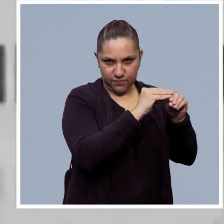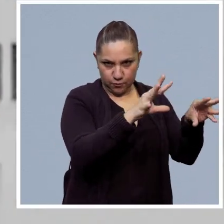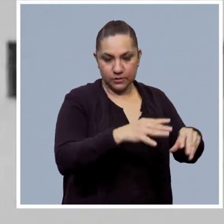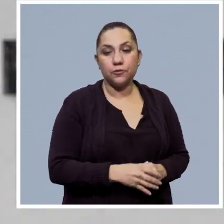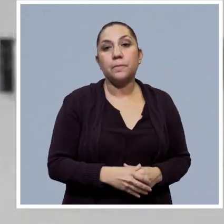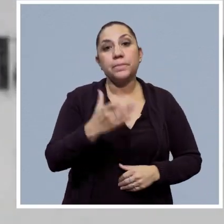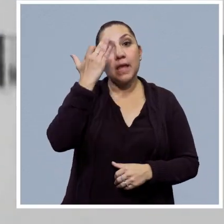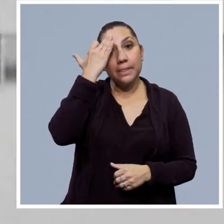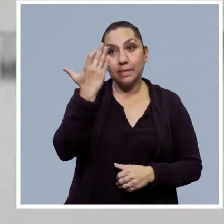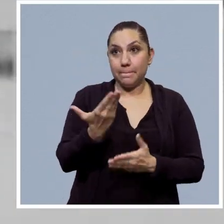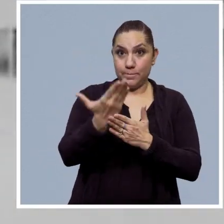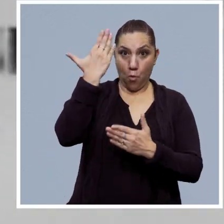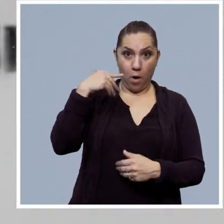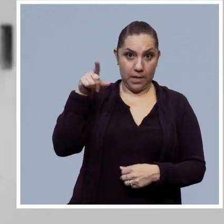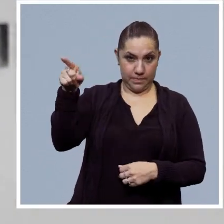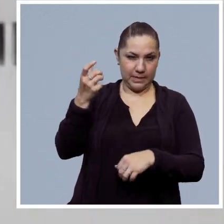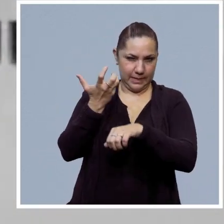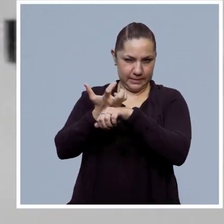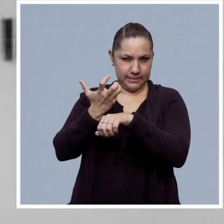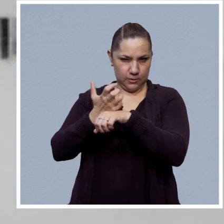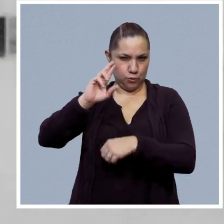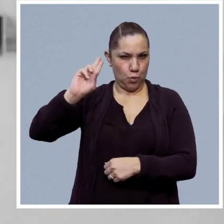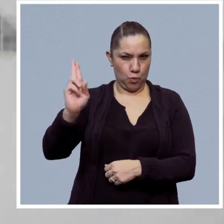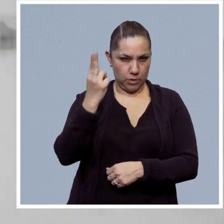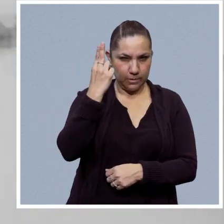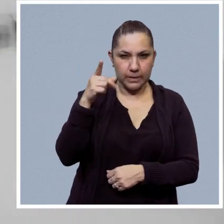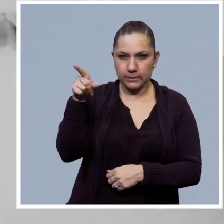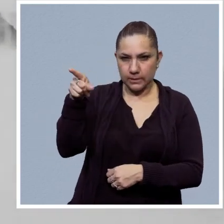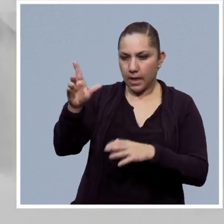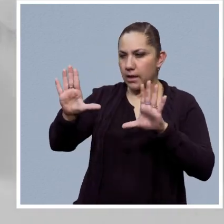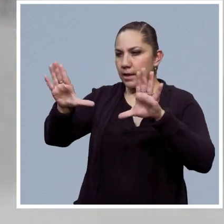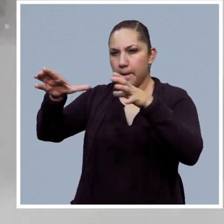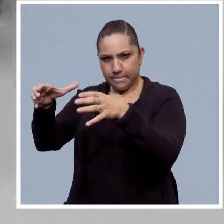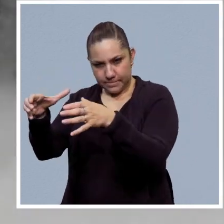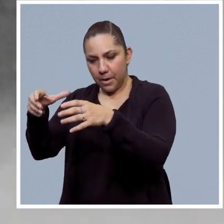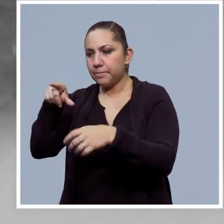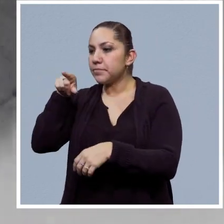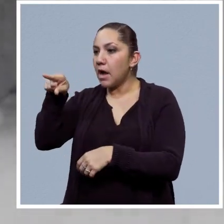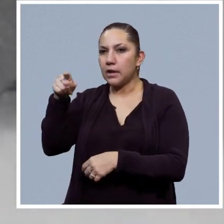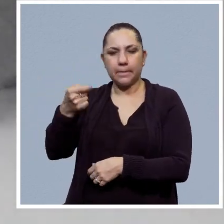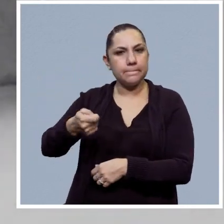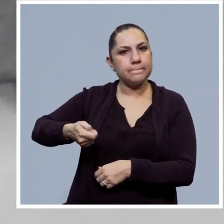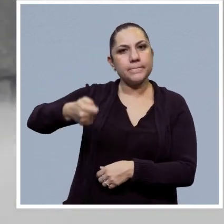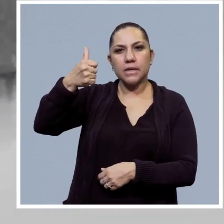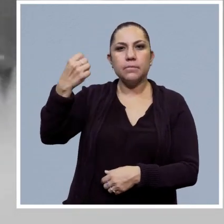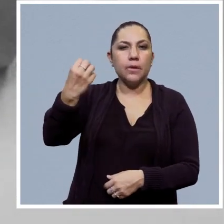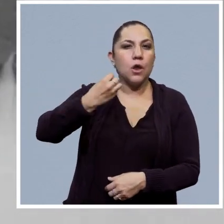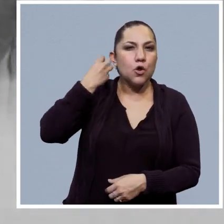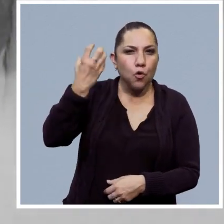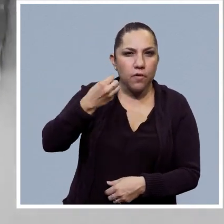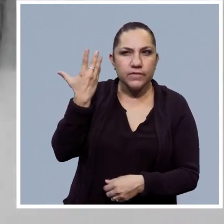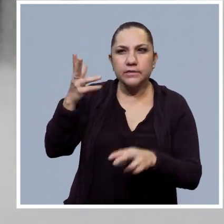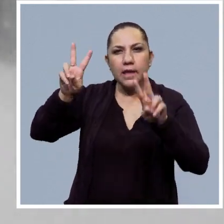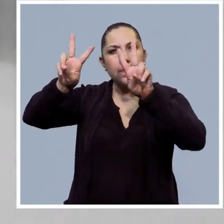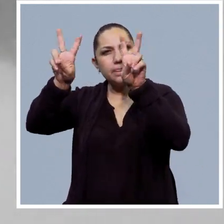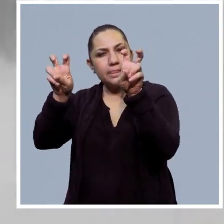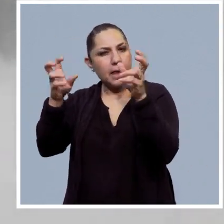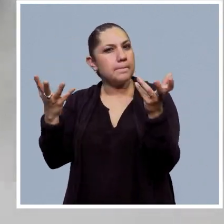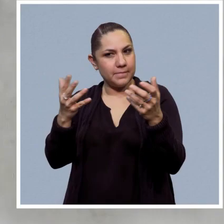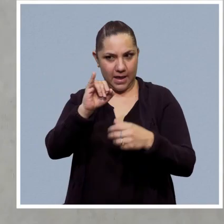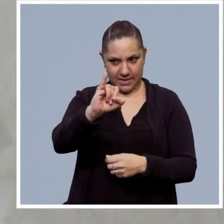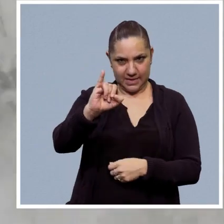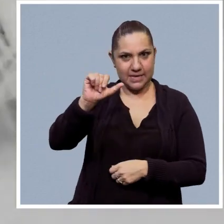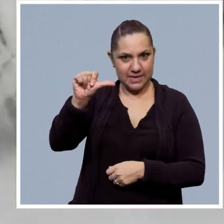En 1956, en el Dartmouth College de New Hampshire, Estados Unidos, se llevó a cabo lo que se considera la primera